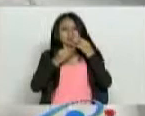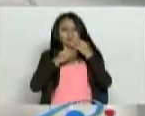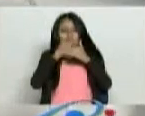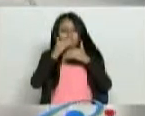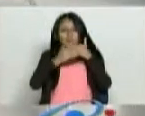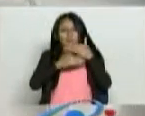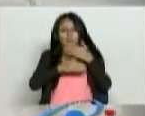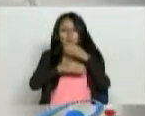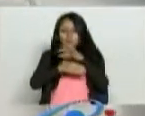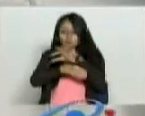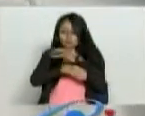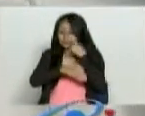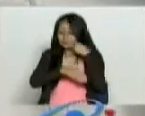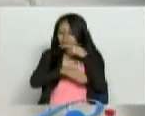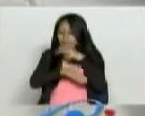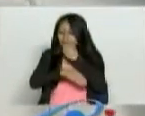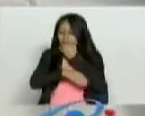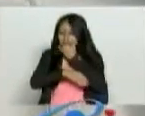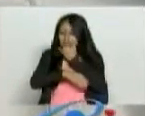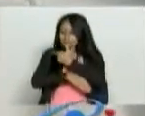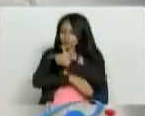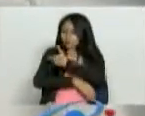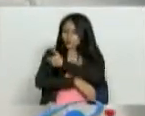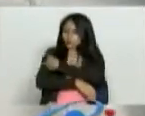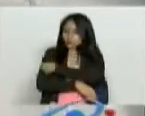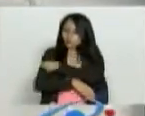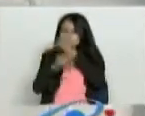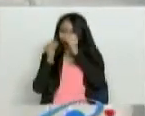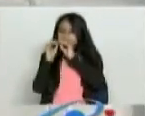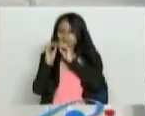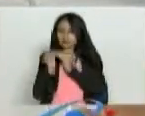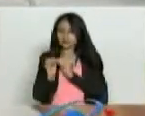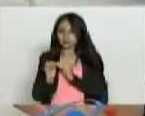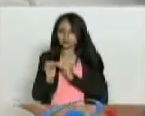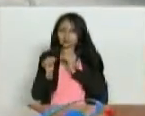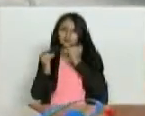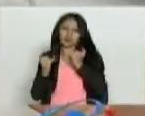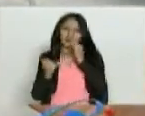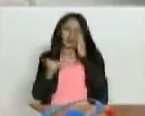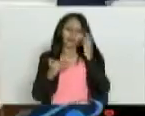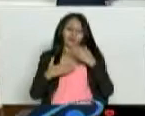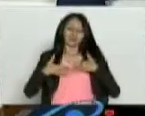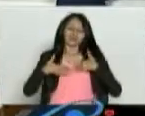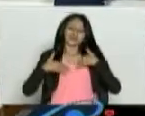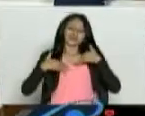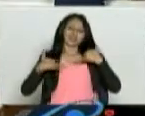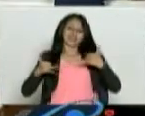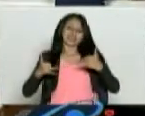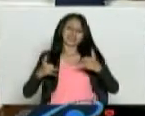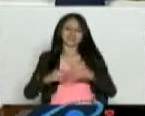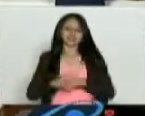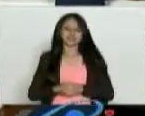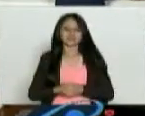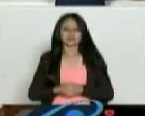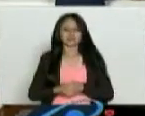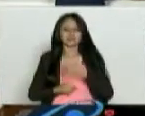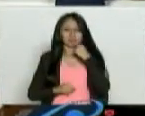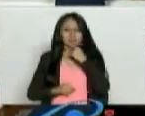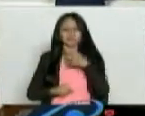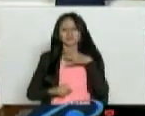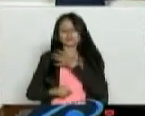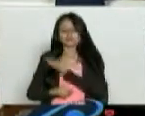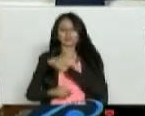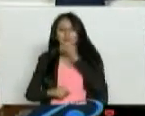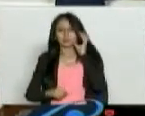vacuna. Se empezó a inmunizar durante dos meses y vive feliz con su mascota. ¿Y eso dónde lo hacen? En Pereira. Lo estamos